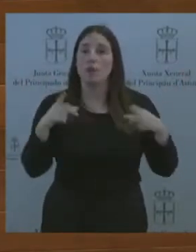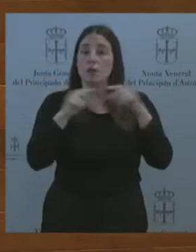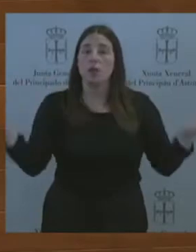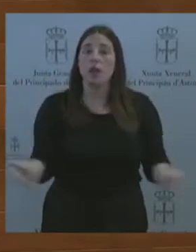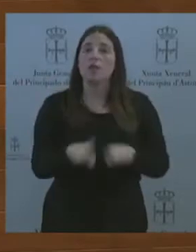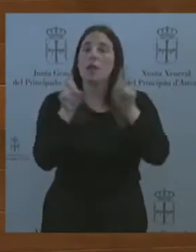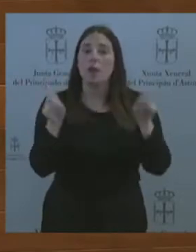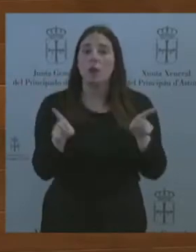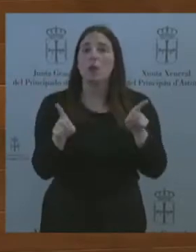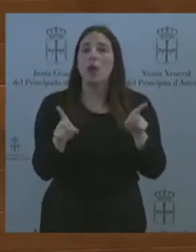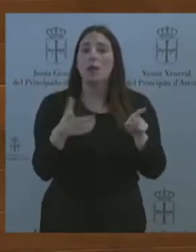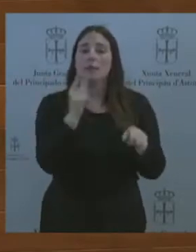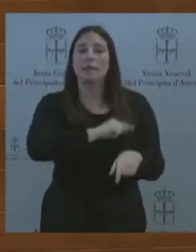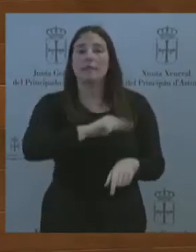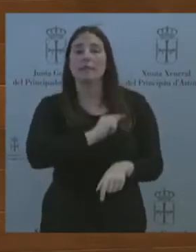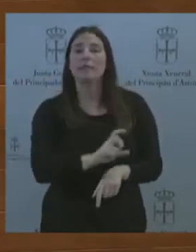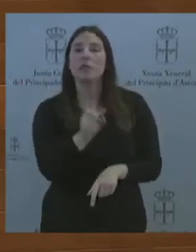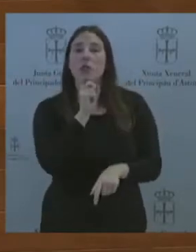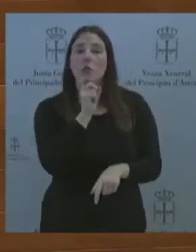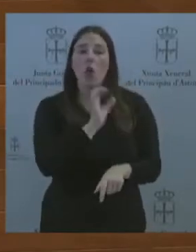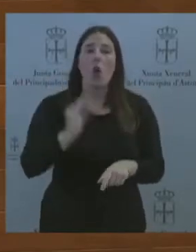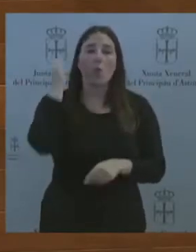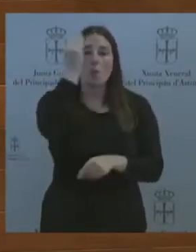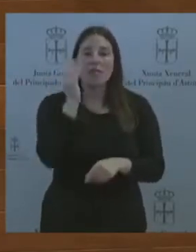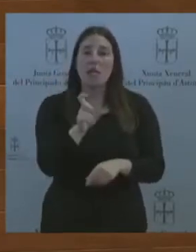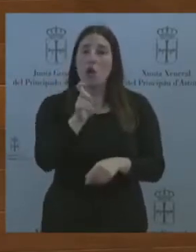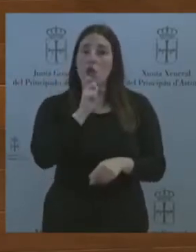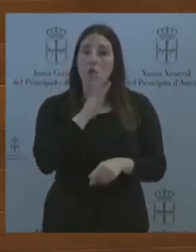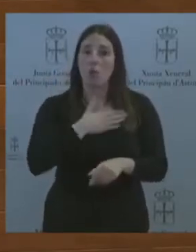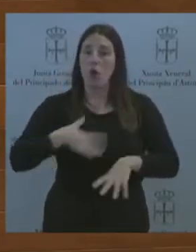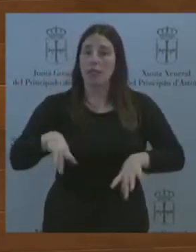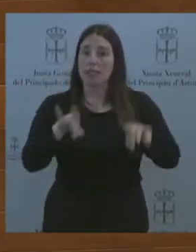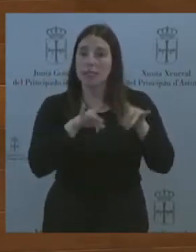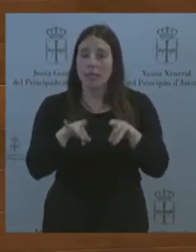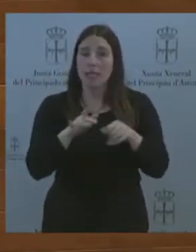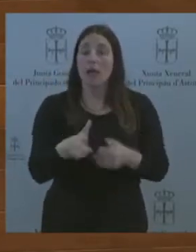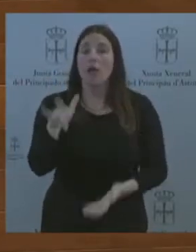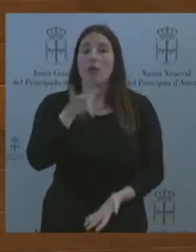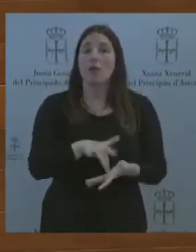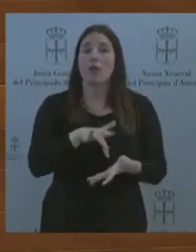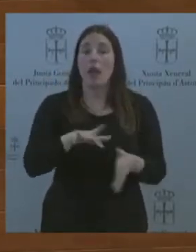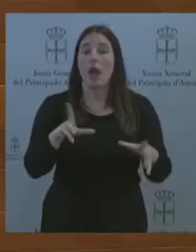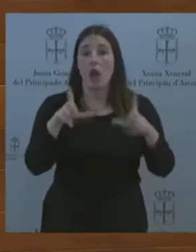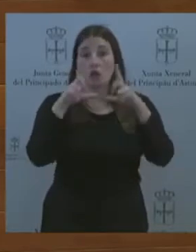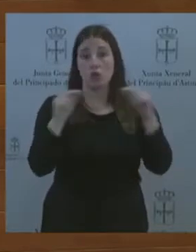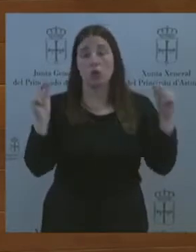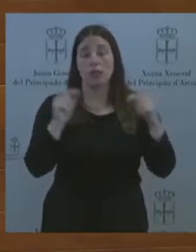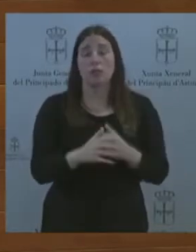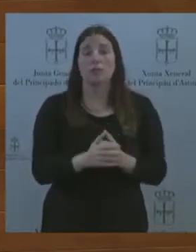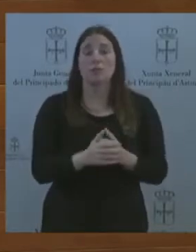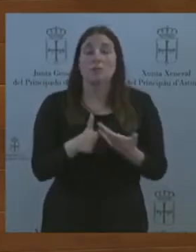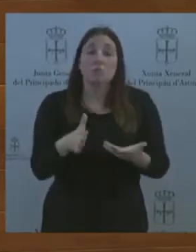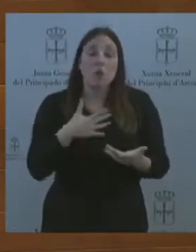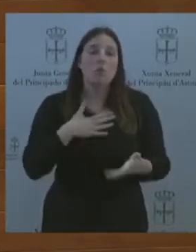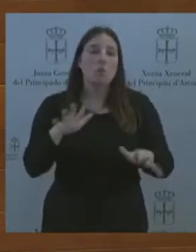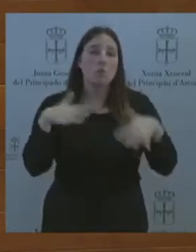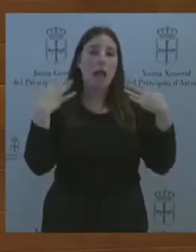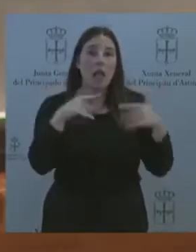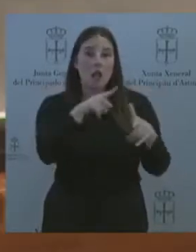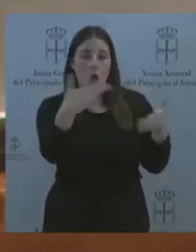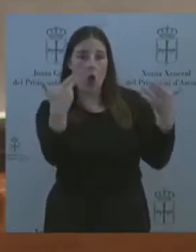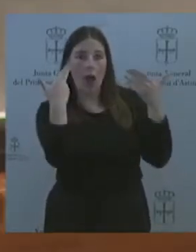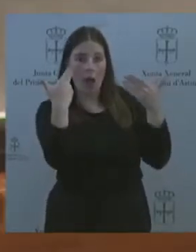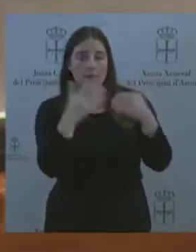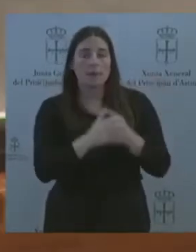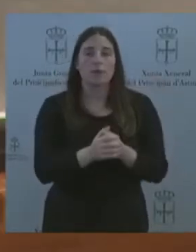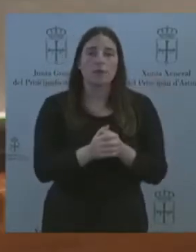pensemos sobre nuestra tierra, como el día de Asturias. Pero me alegro que esté atento, señor Palacio, Agenda 2030